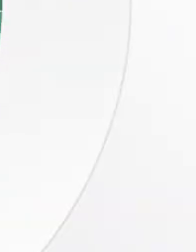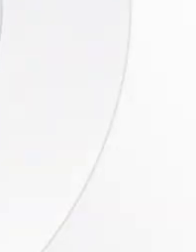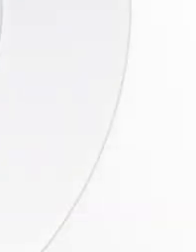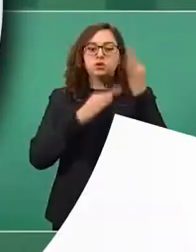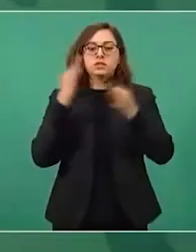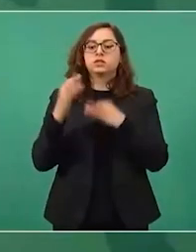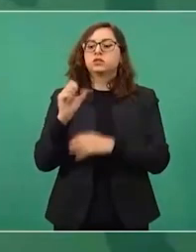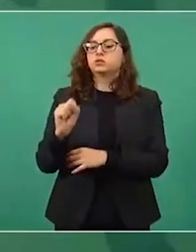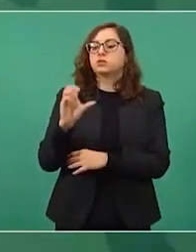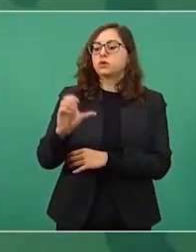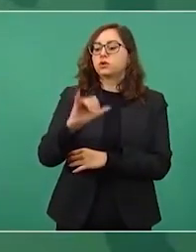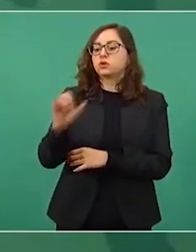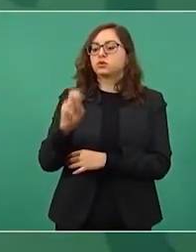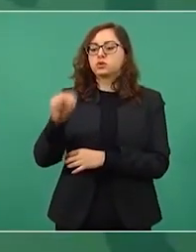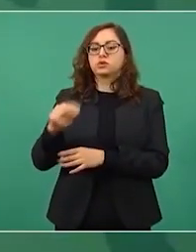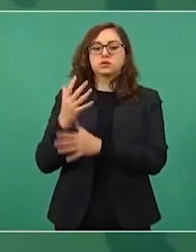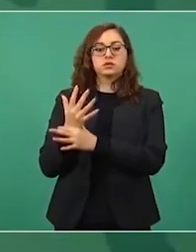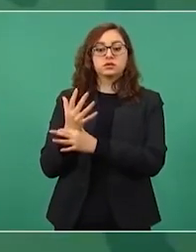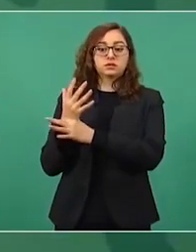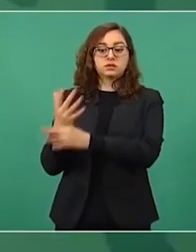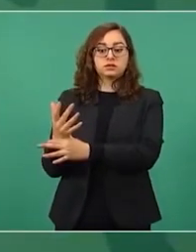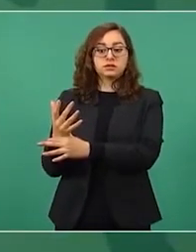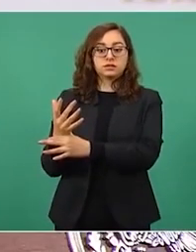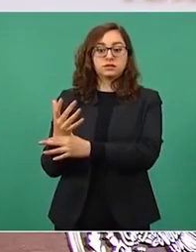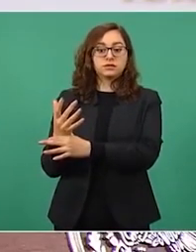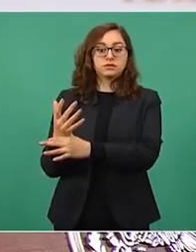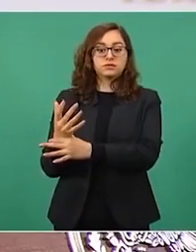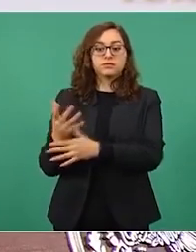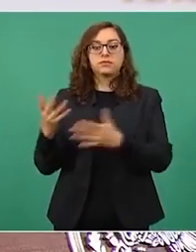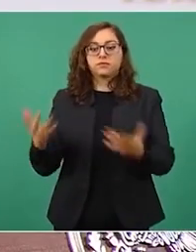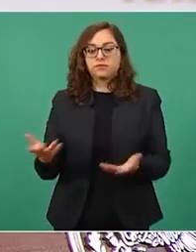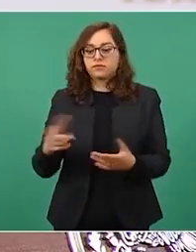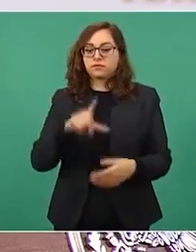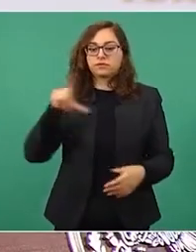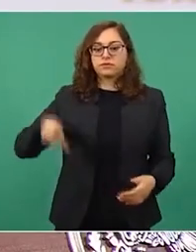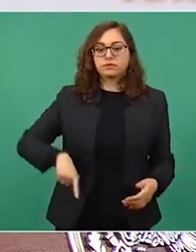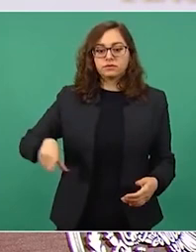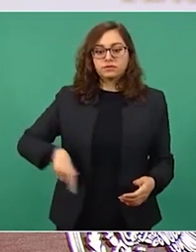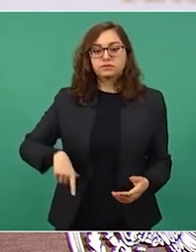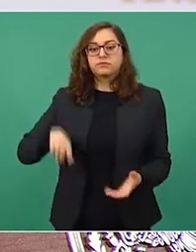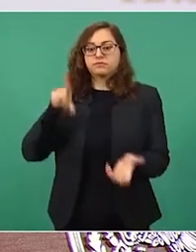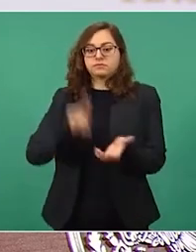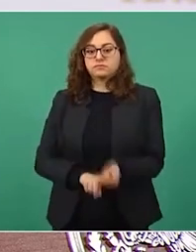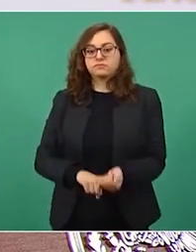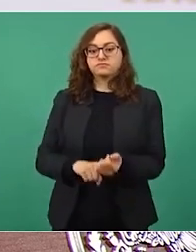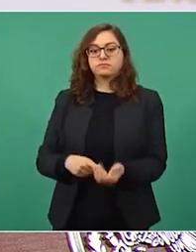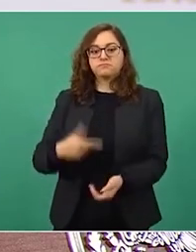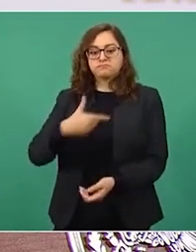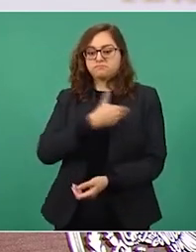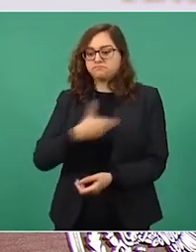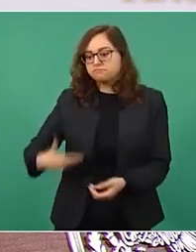es válido el acuerdo que